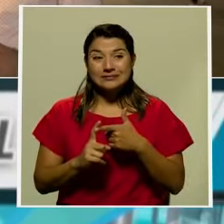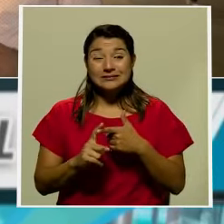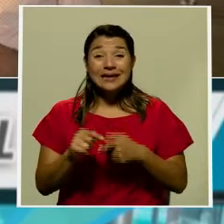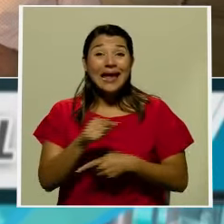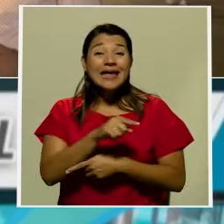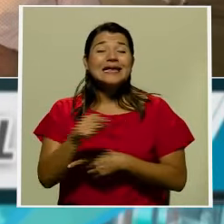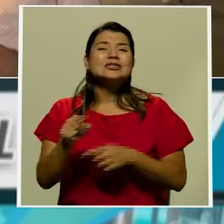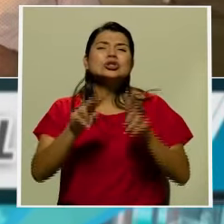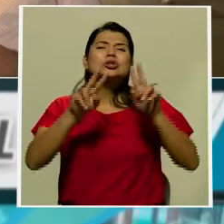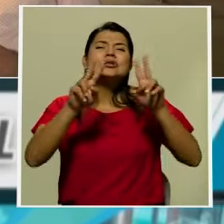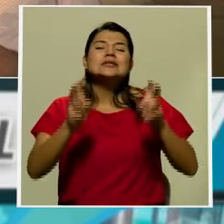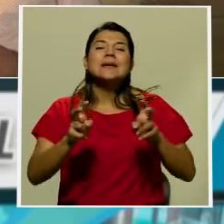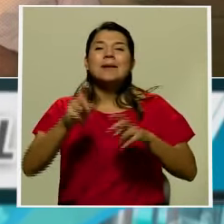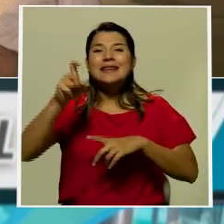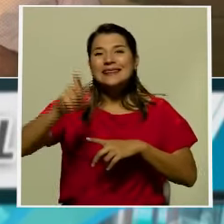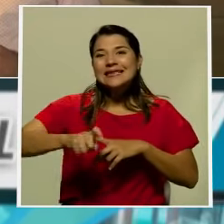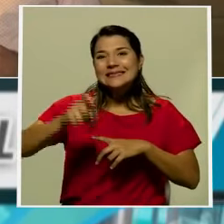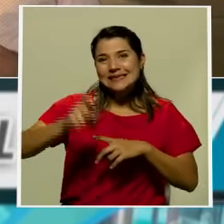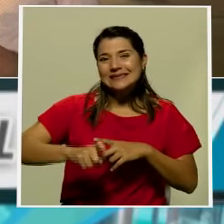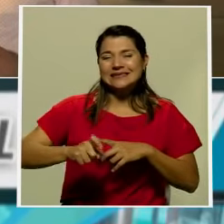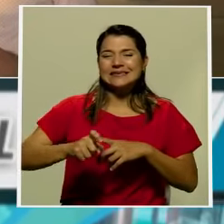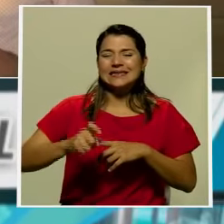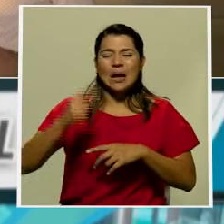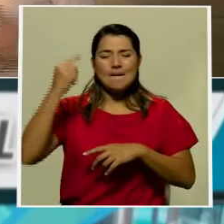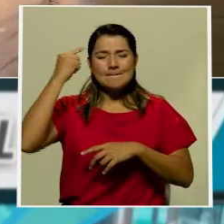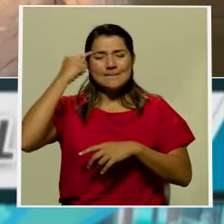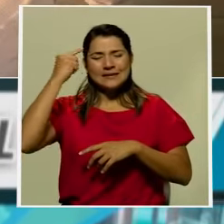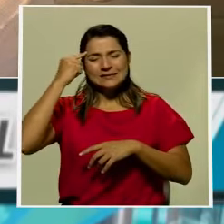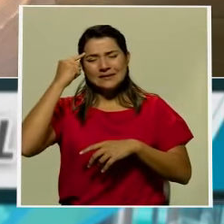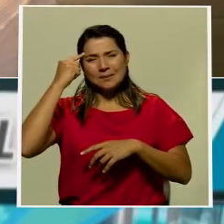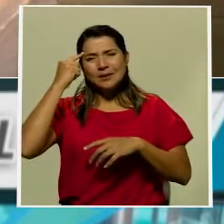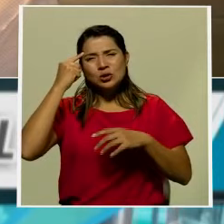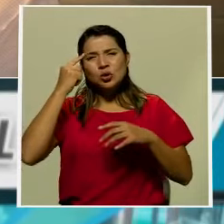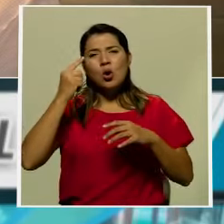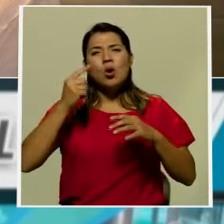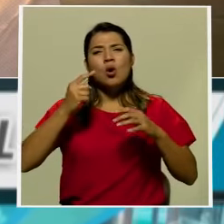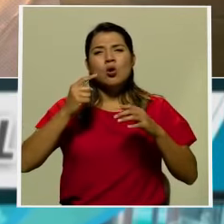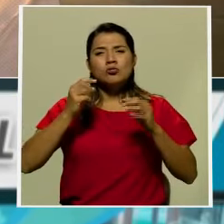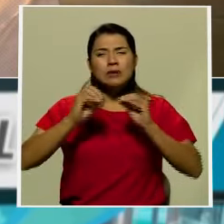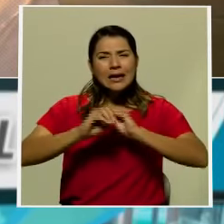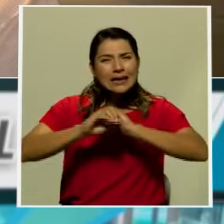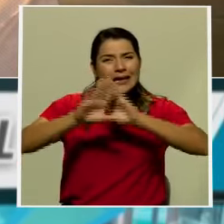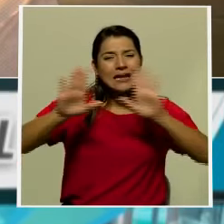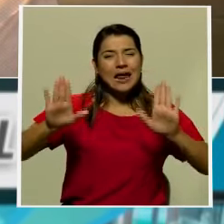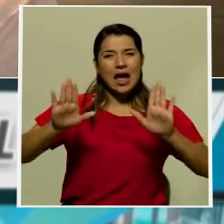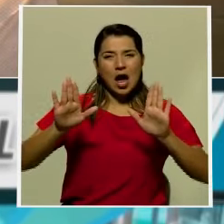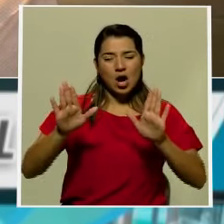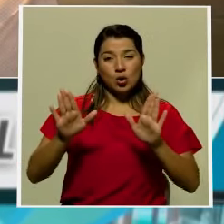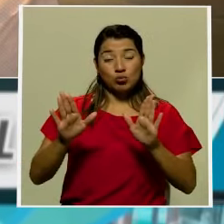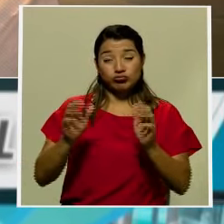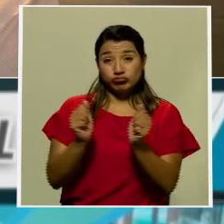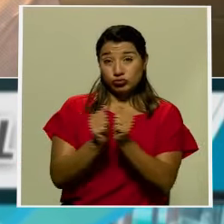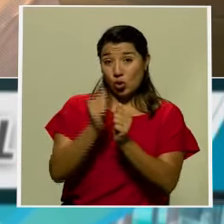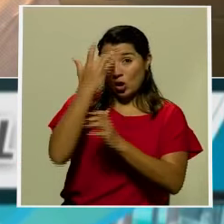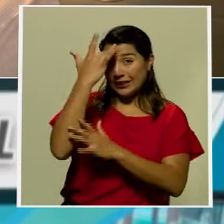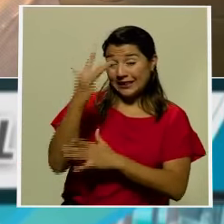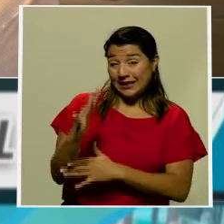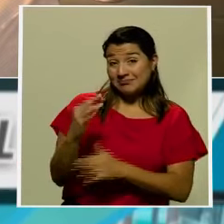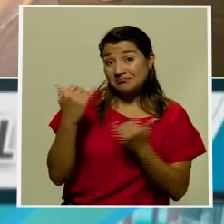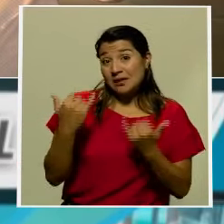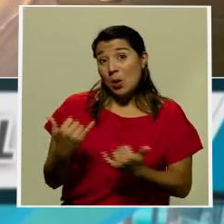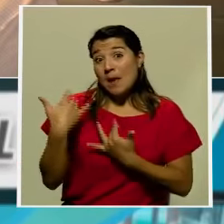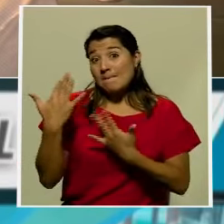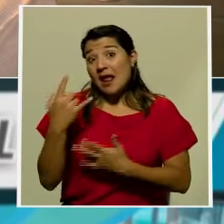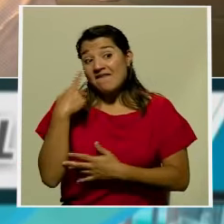requieren de una sensatez y una madurez política que está por verse si el país si el arco político del país